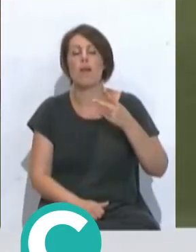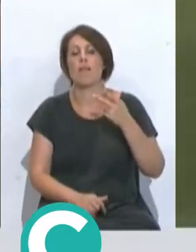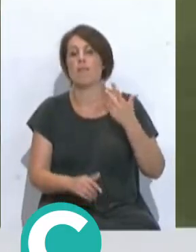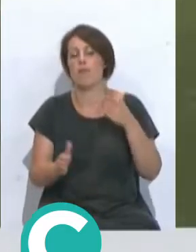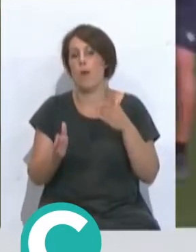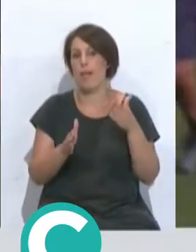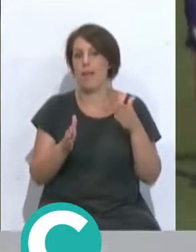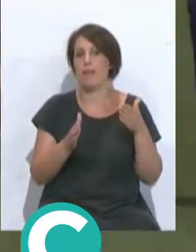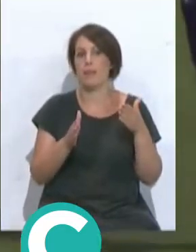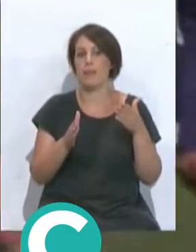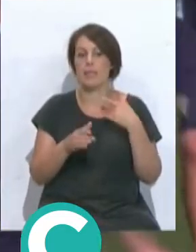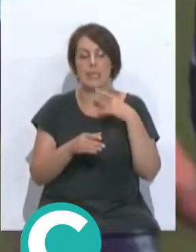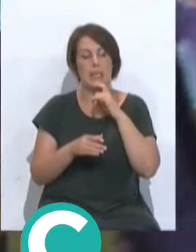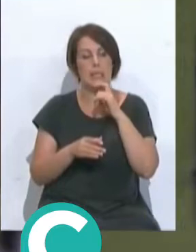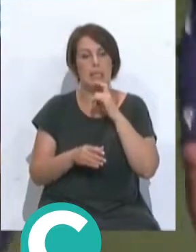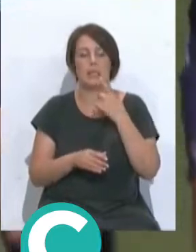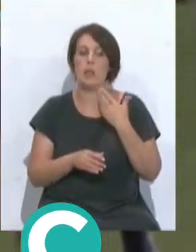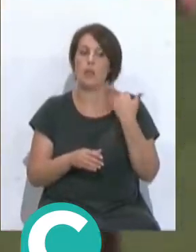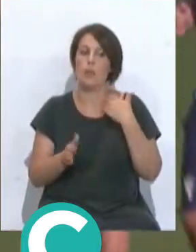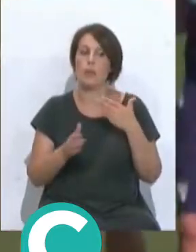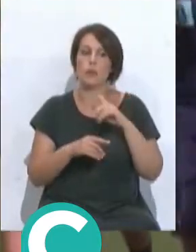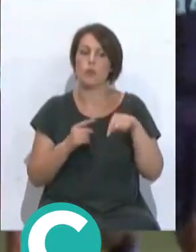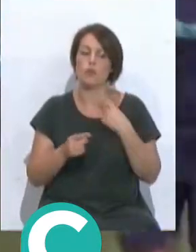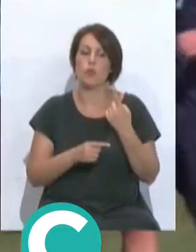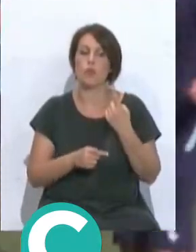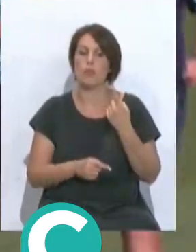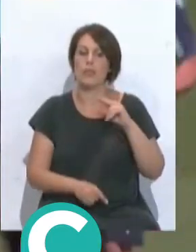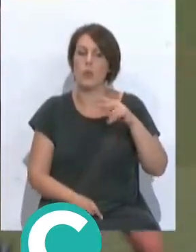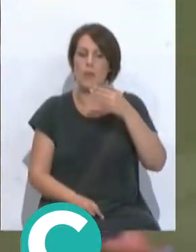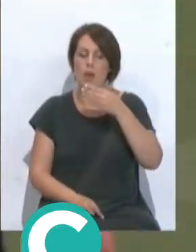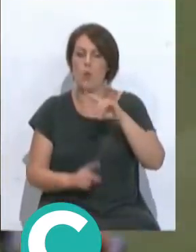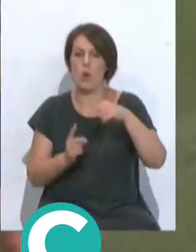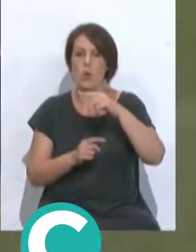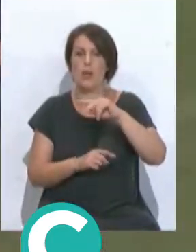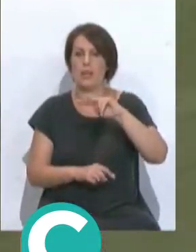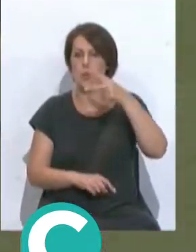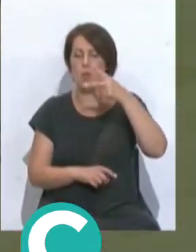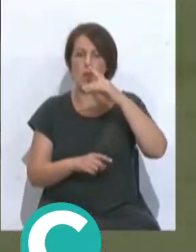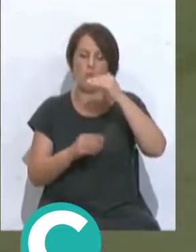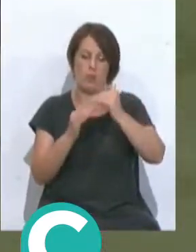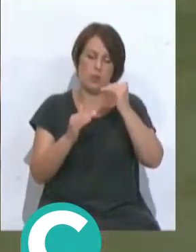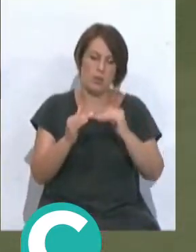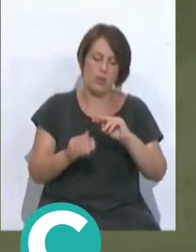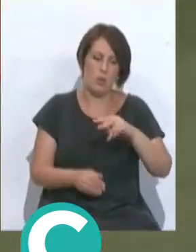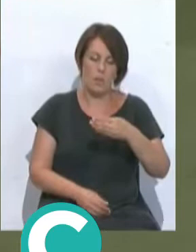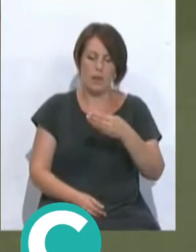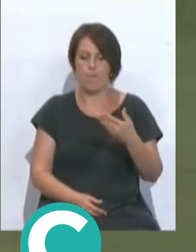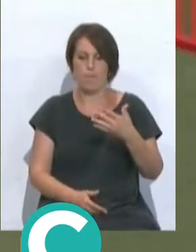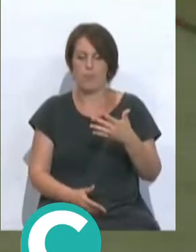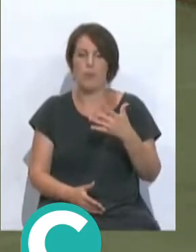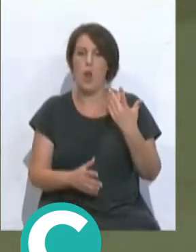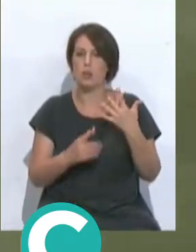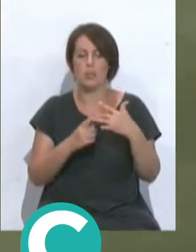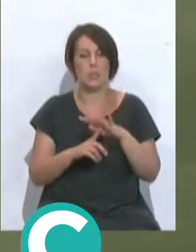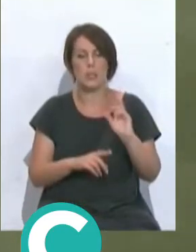unas temporadas complicadas que en otro momento hemos subido de segunda B a segunda y hemos vuelto a bajar a segunda B. Pero es cierto que, por